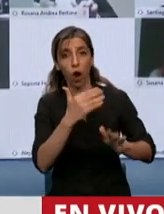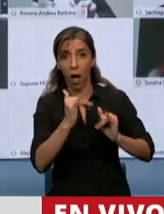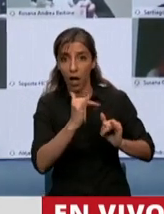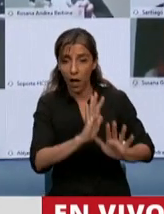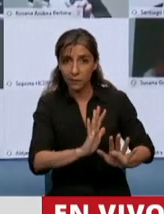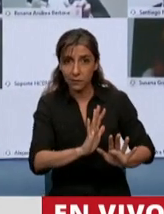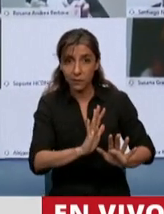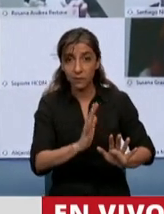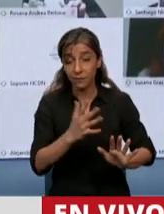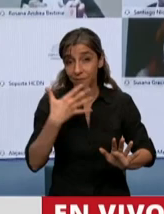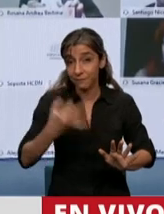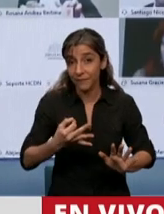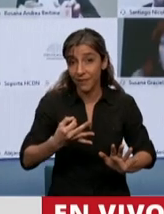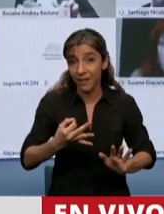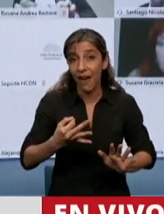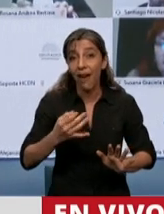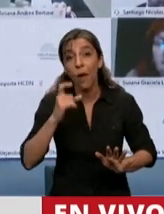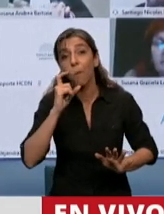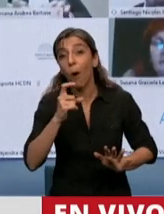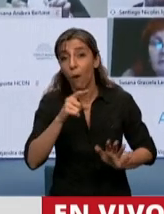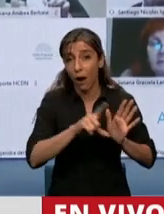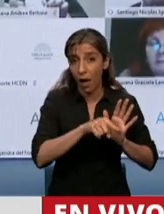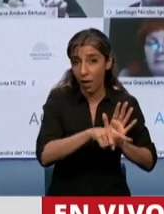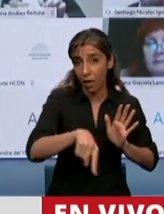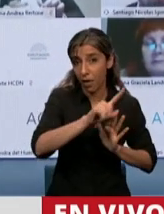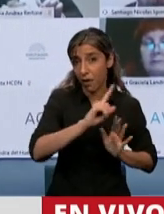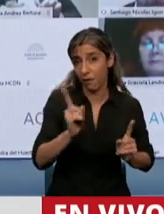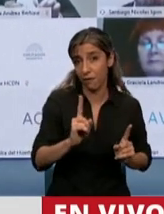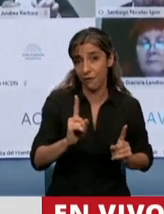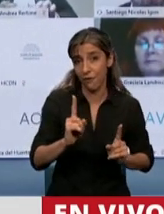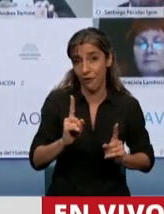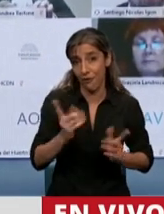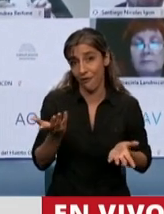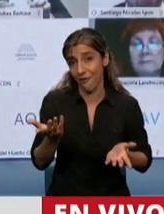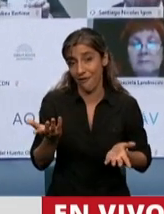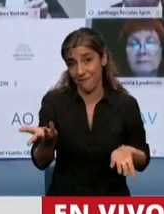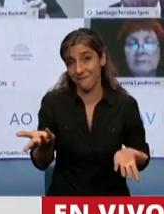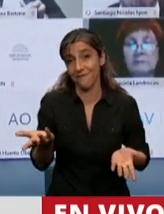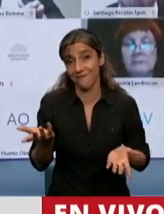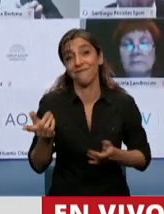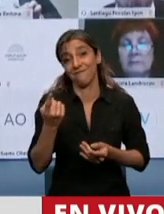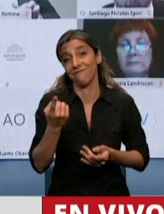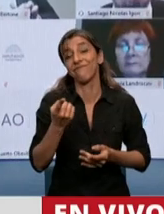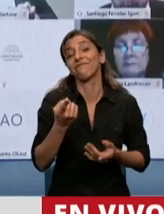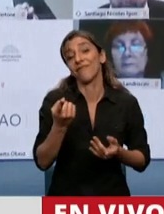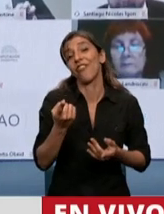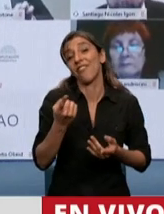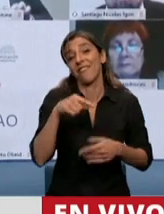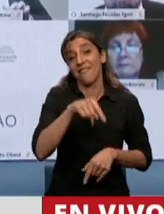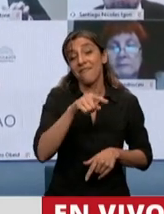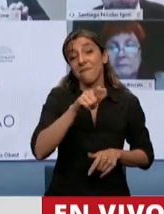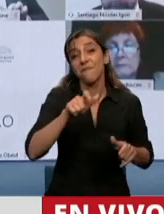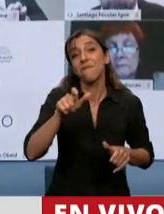incumpliendo con las leyes y ahora esos mismos violentos denuncian e intentan